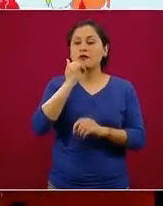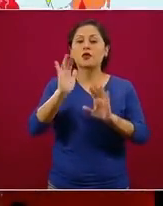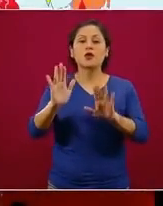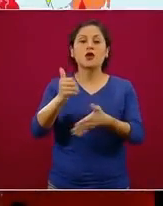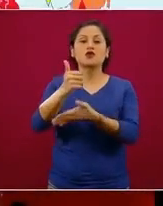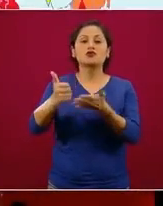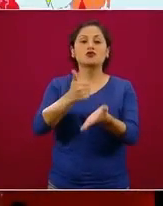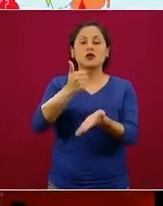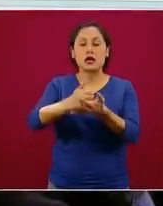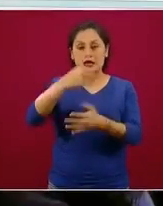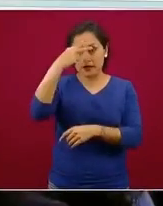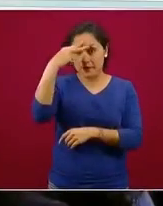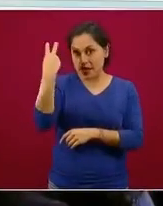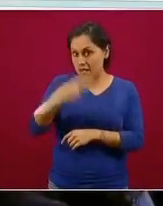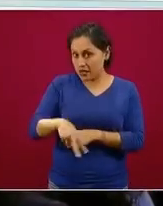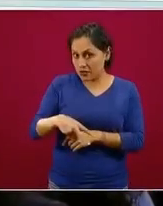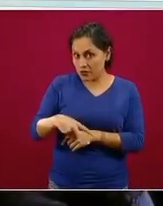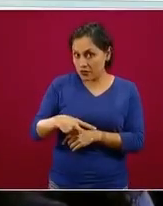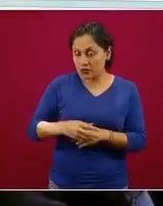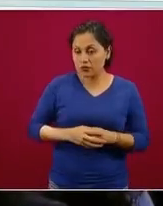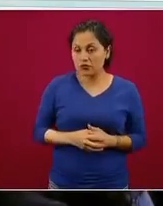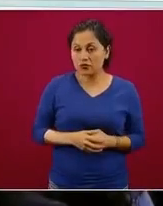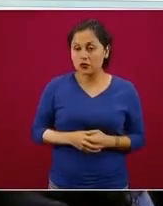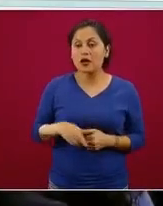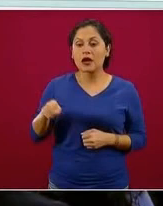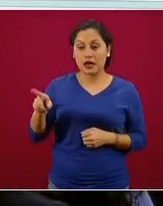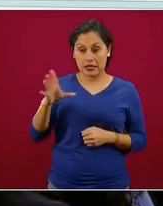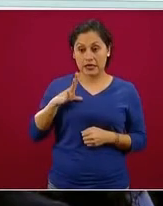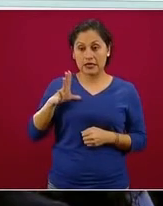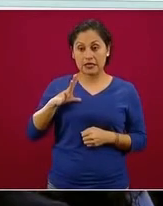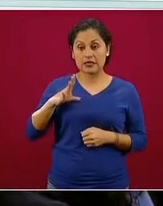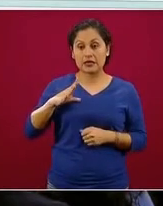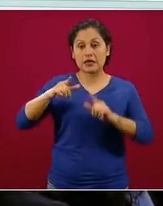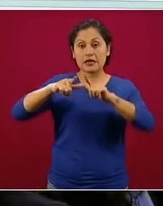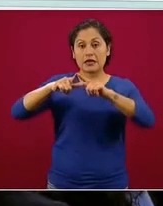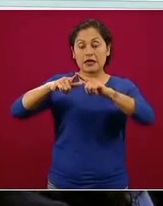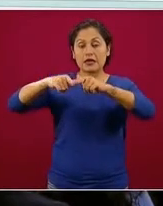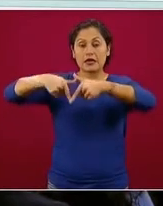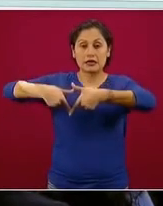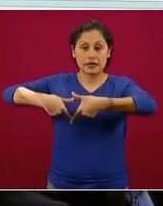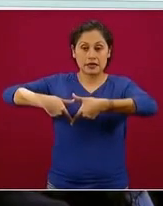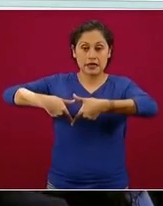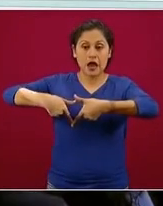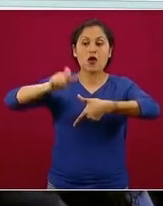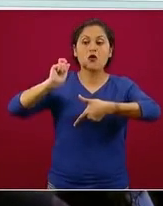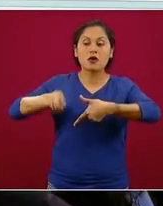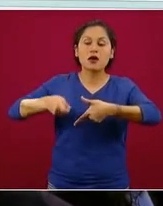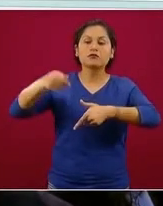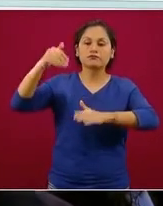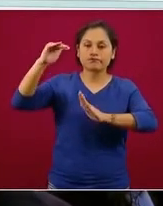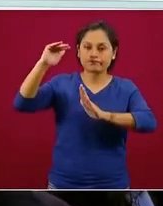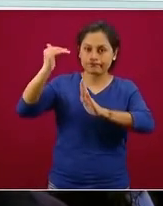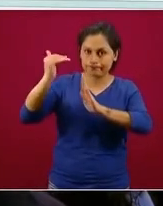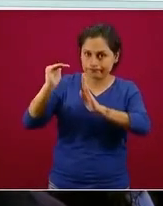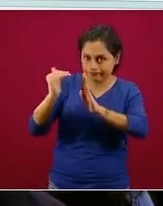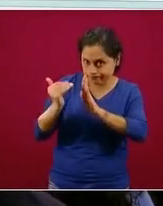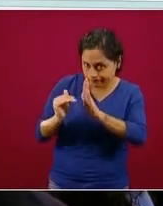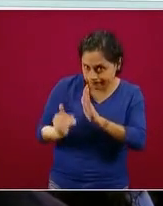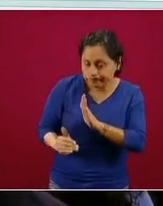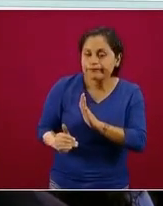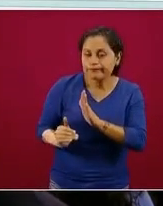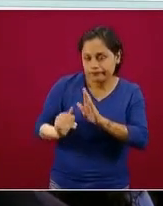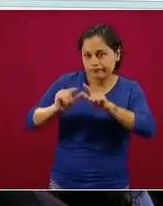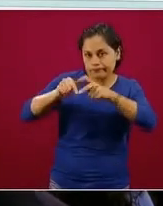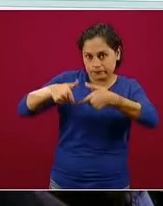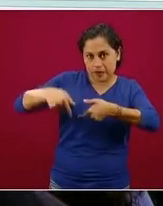México, la Ciudad de México que tiene un triángulo amarillo, también está en descenso, igual que Tabasco, igual que